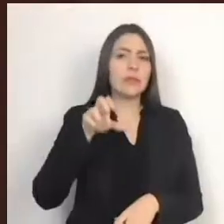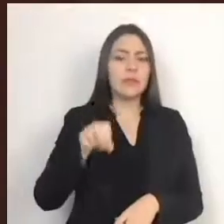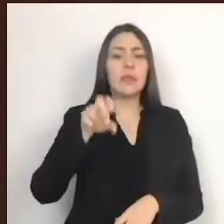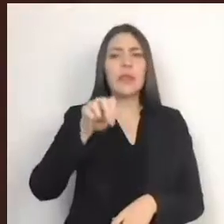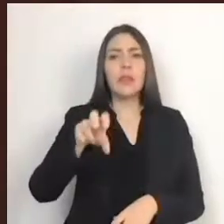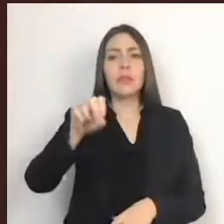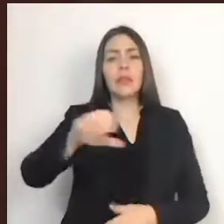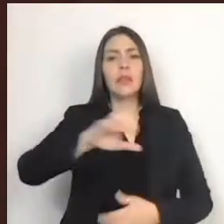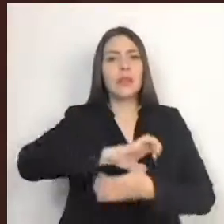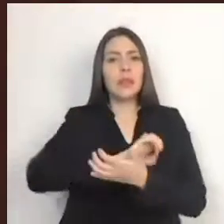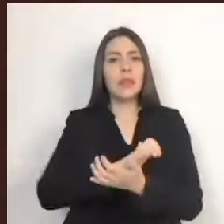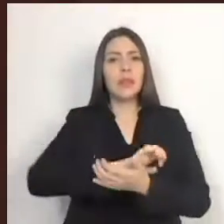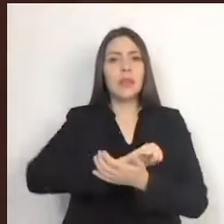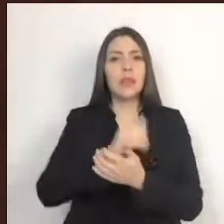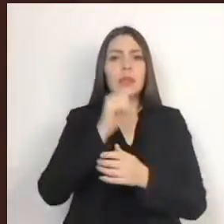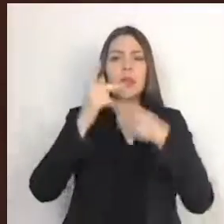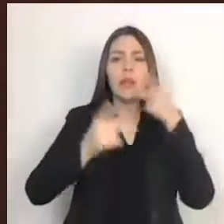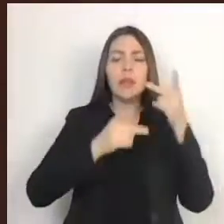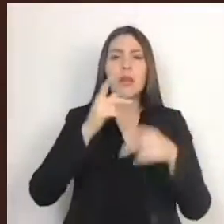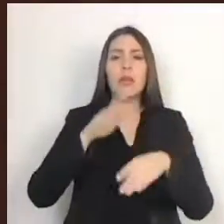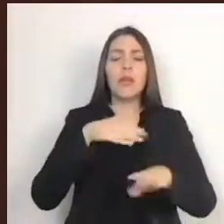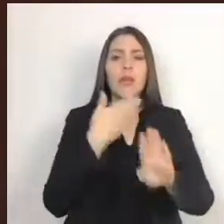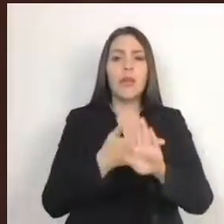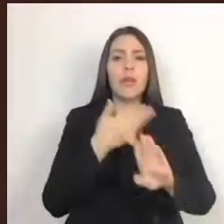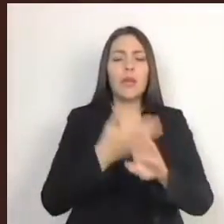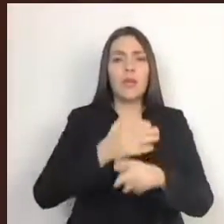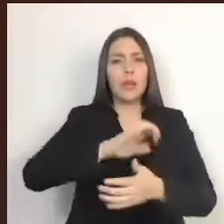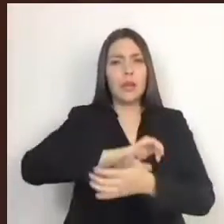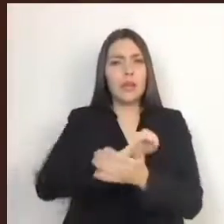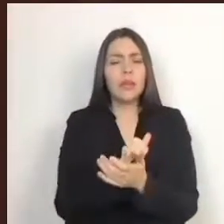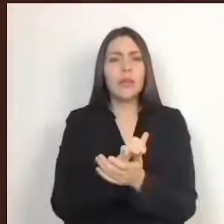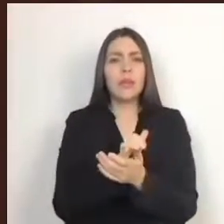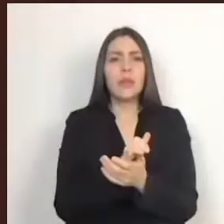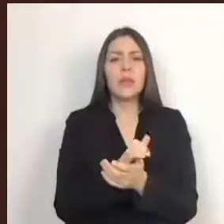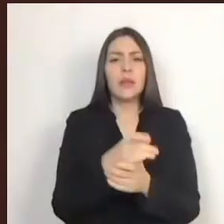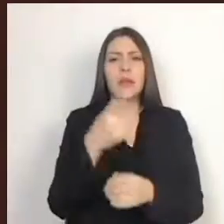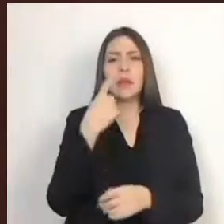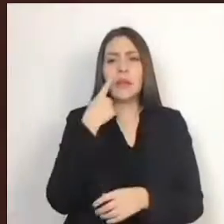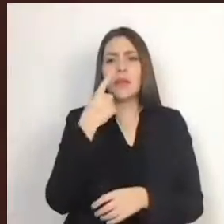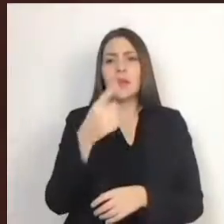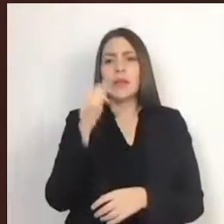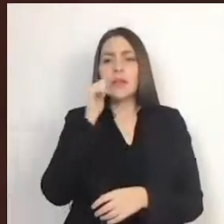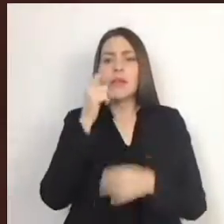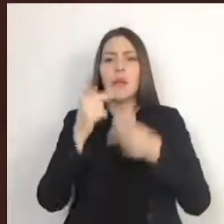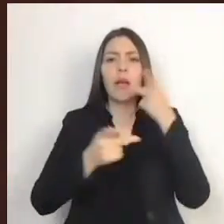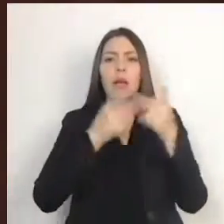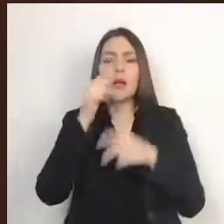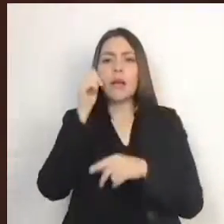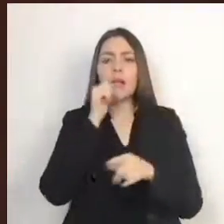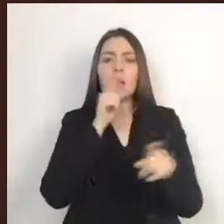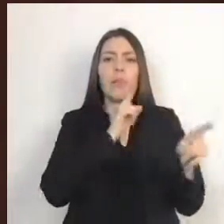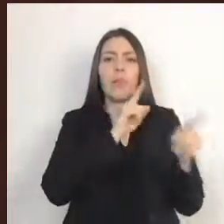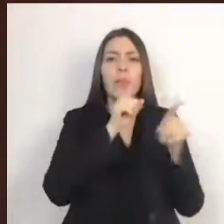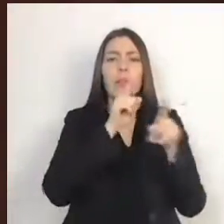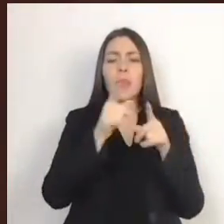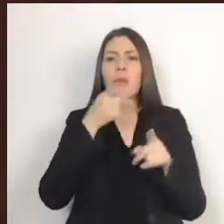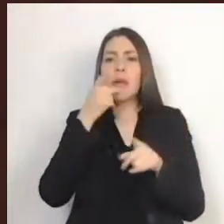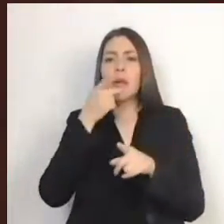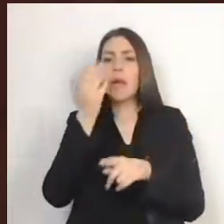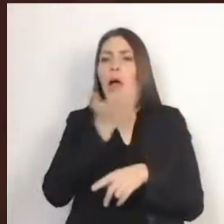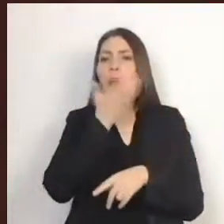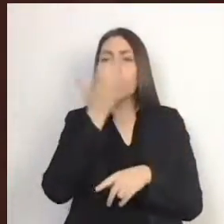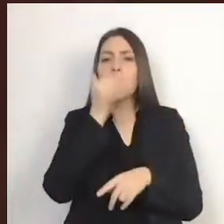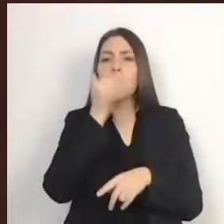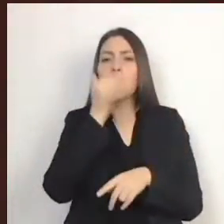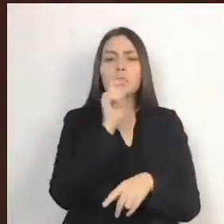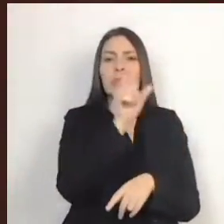expresiones racistas, dando cuenta de los perjuicios y estereotipos adoptados. Hoy es el momento